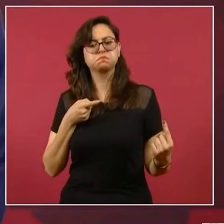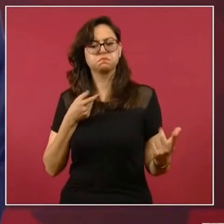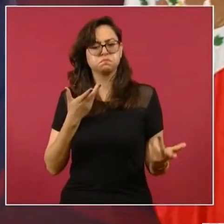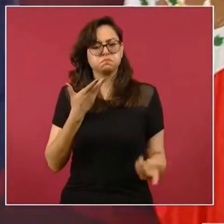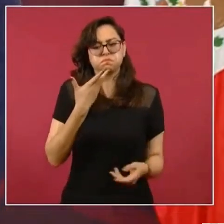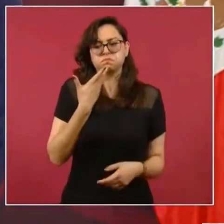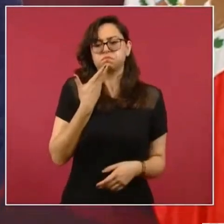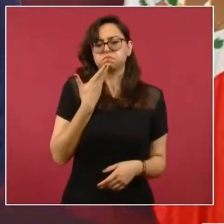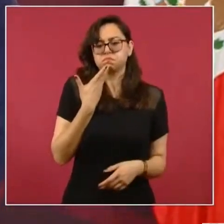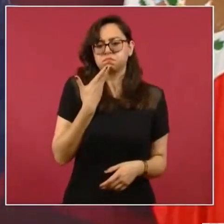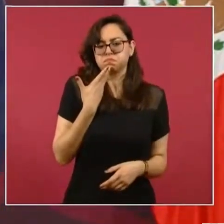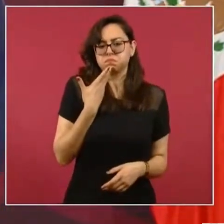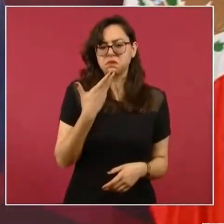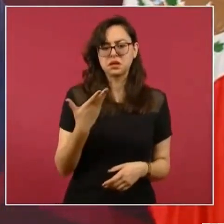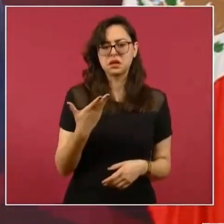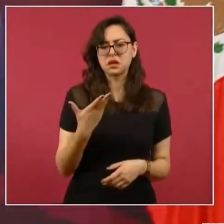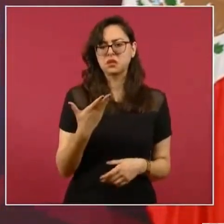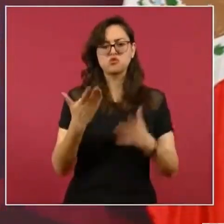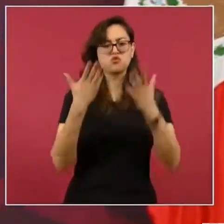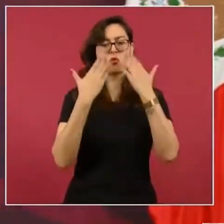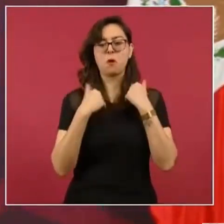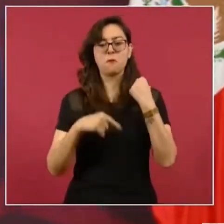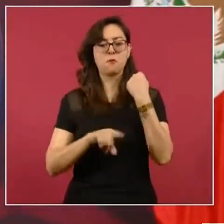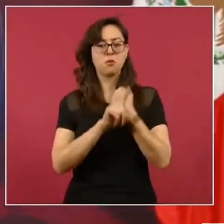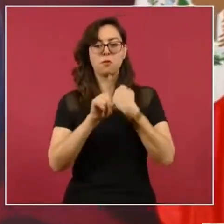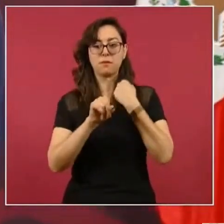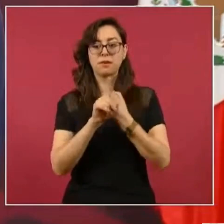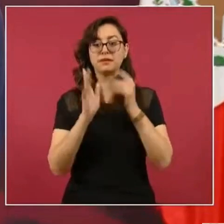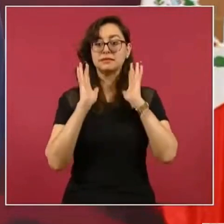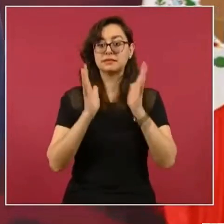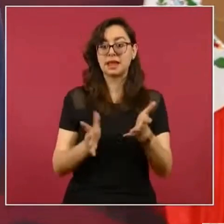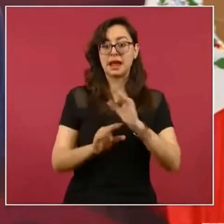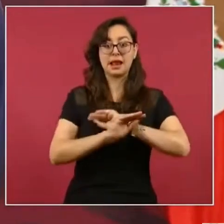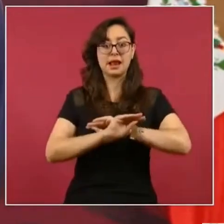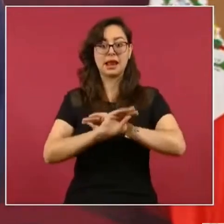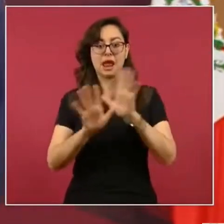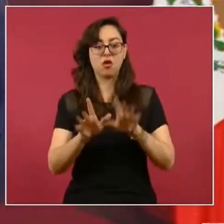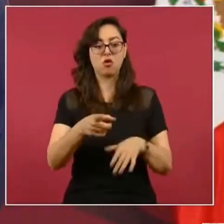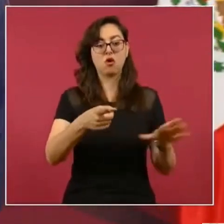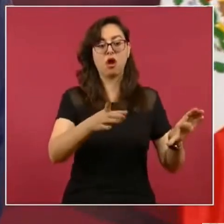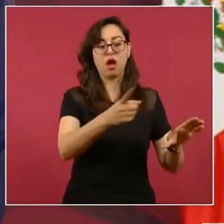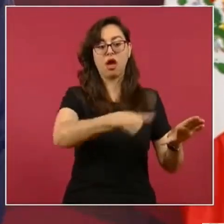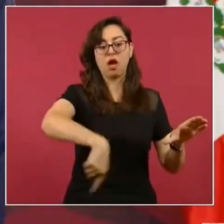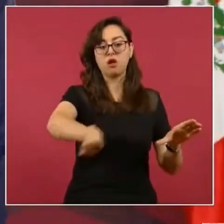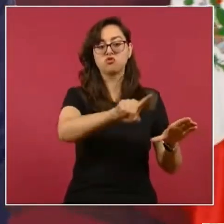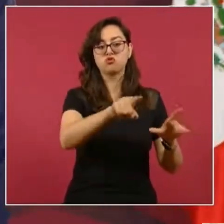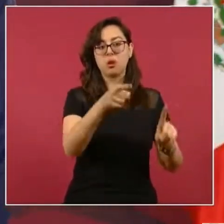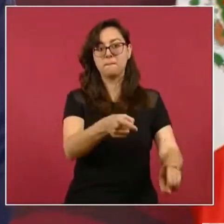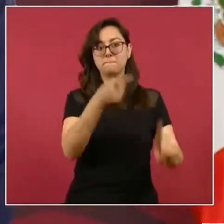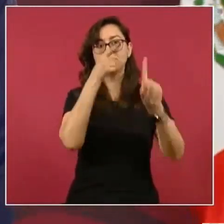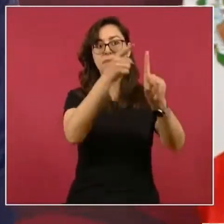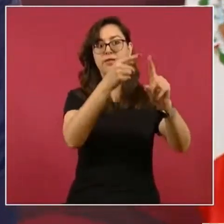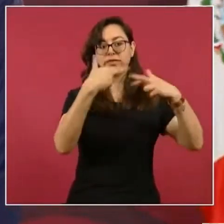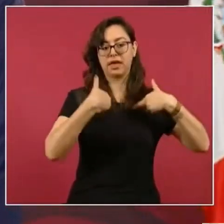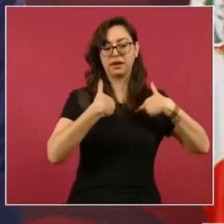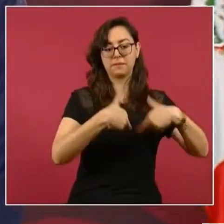dejando de manifiesto qué representamos, en qué creemos,